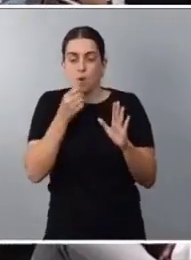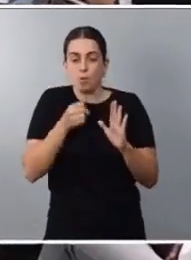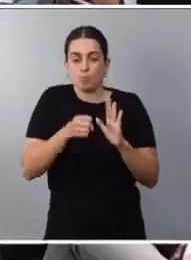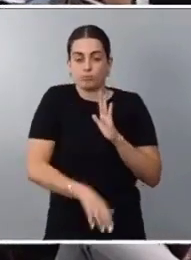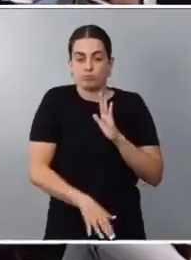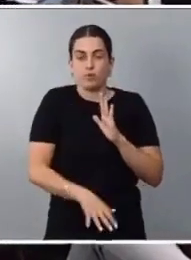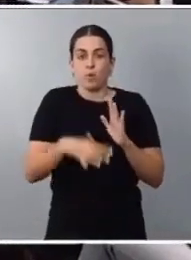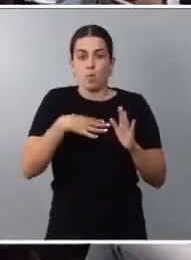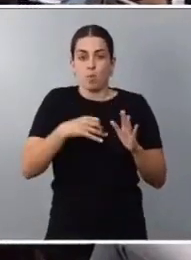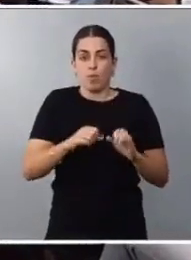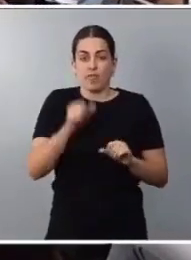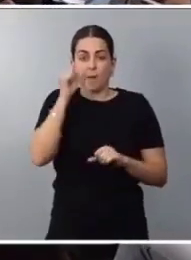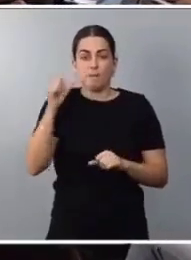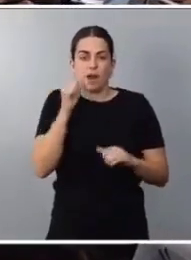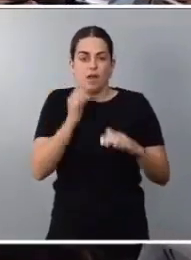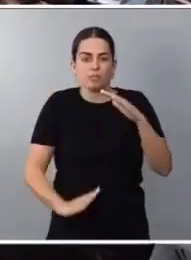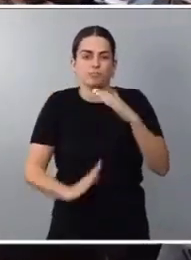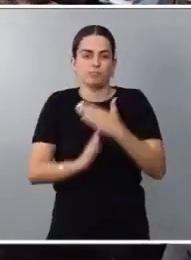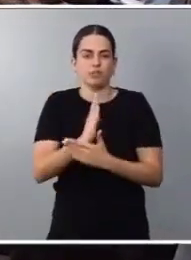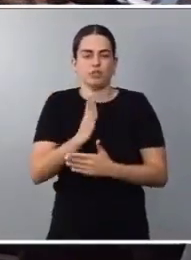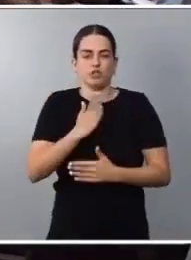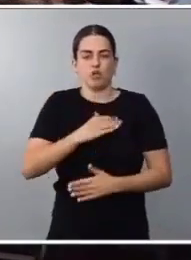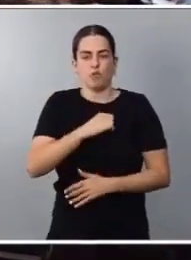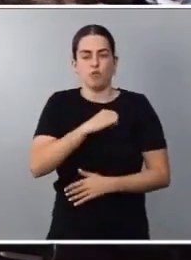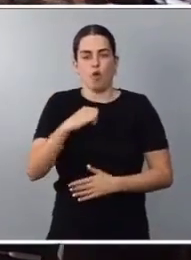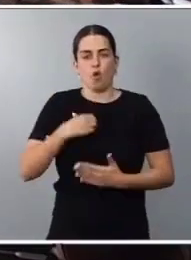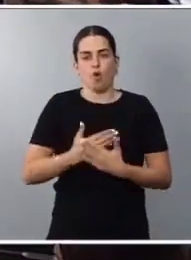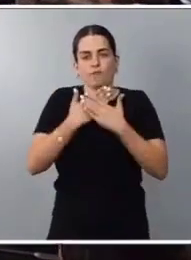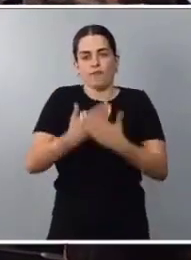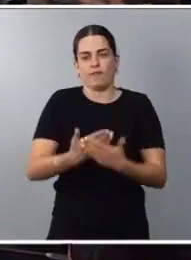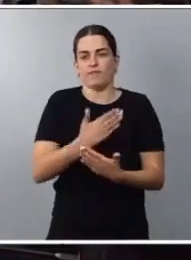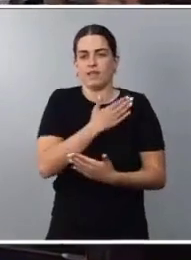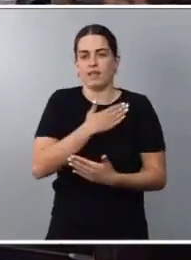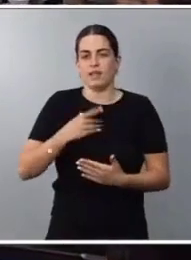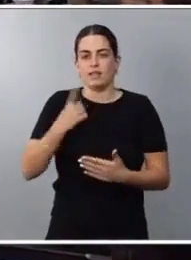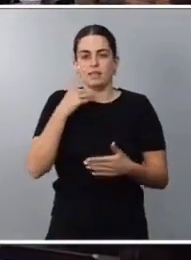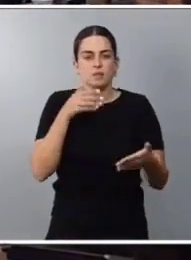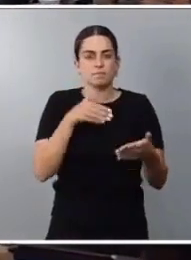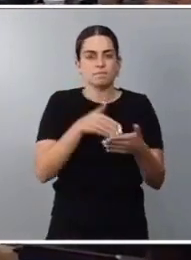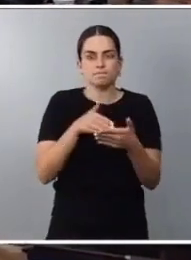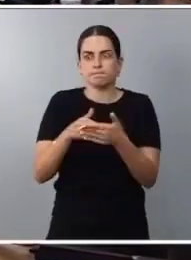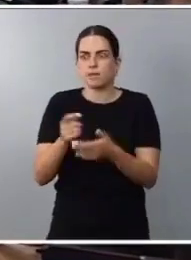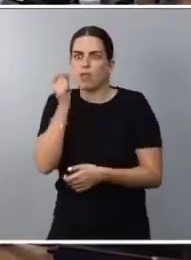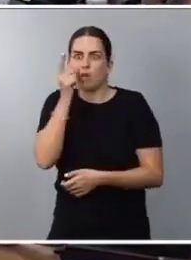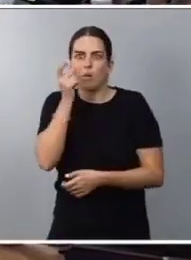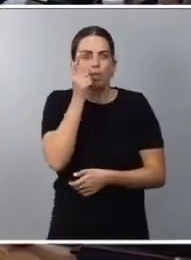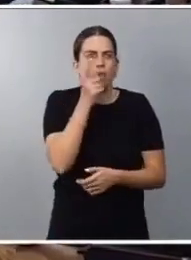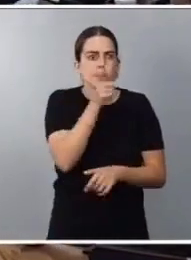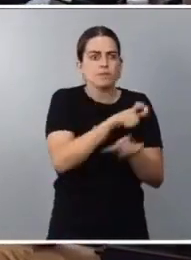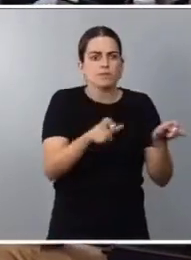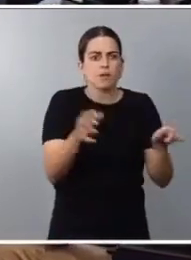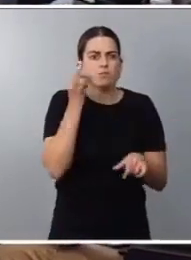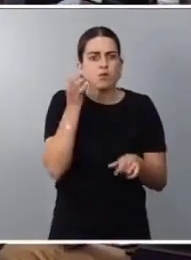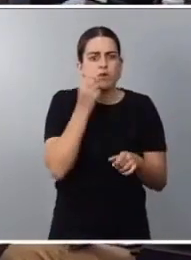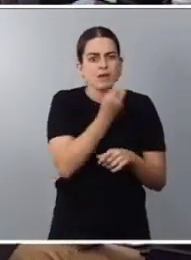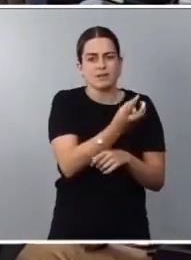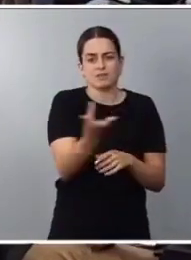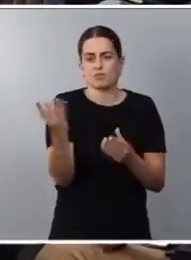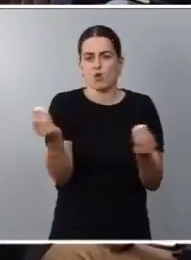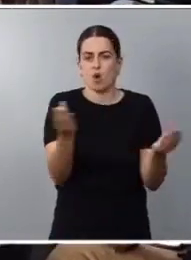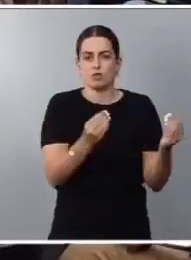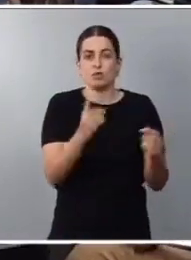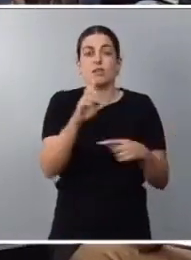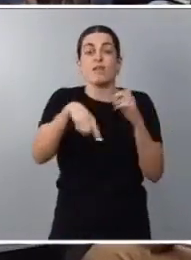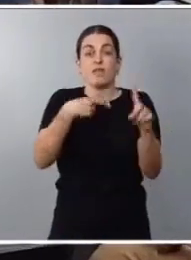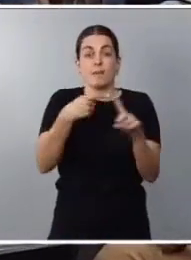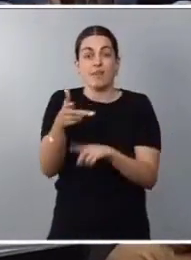embarazo, algunos obstáculos que, de forma efectiva, se estaban encontrando miles de mujeres en nuestro país y, además, reconoce nuevos derechos sexuales, nuevos